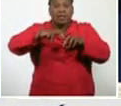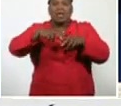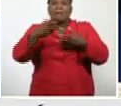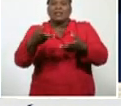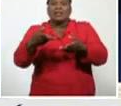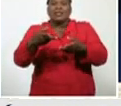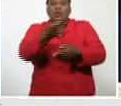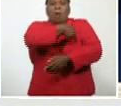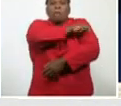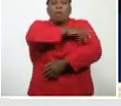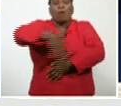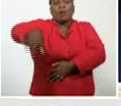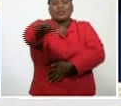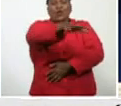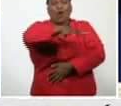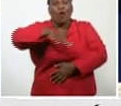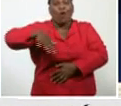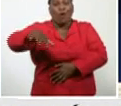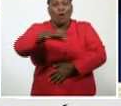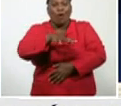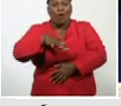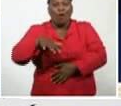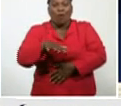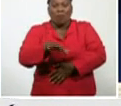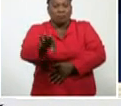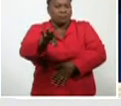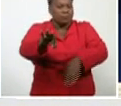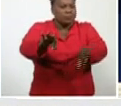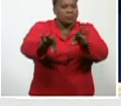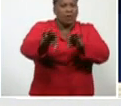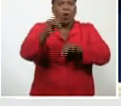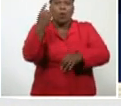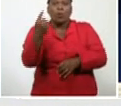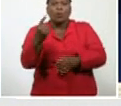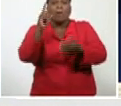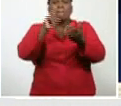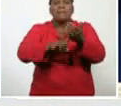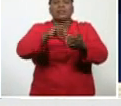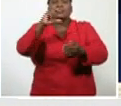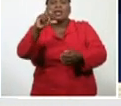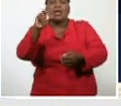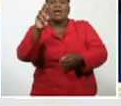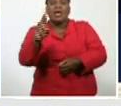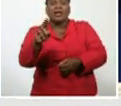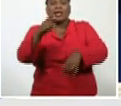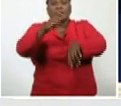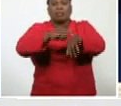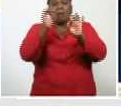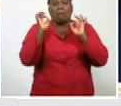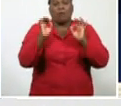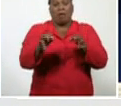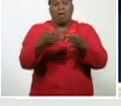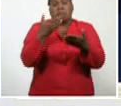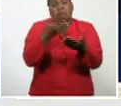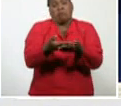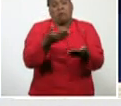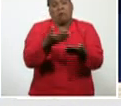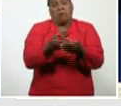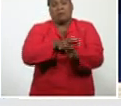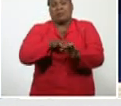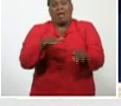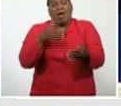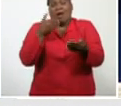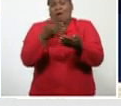haciendo, uno, con el PCR, tiempo real, que ya, vemos, que se han confirmado,